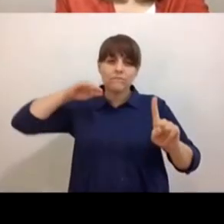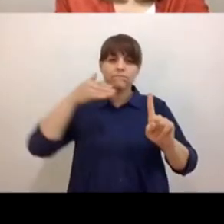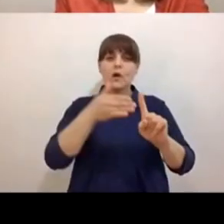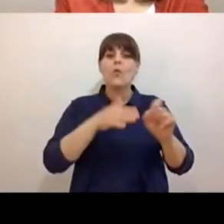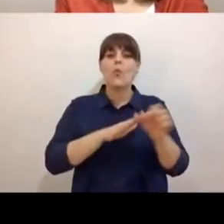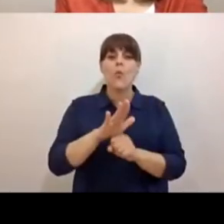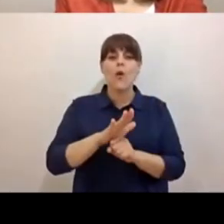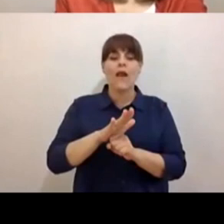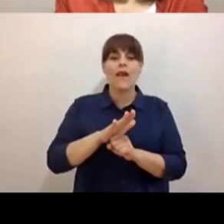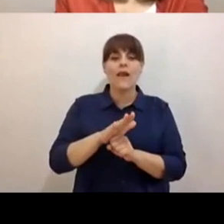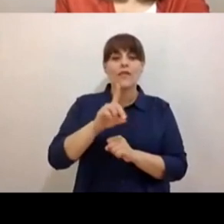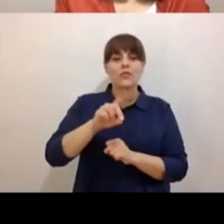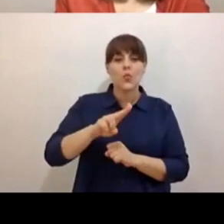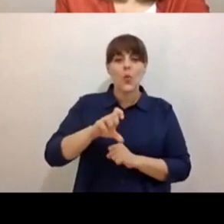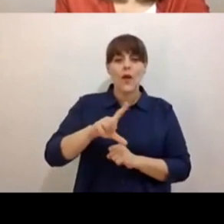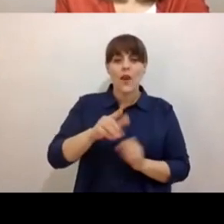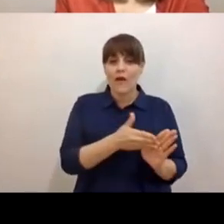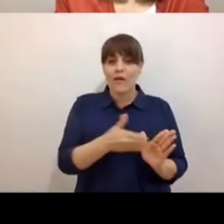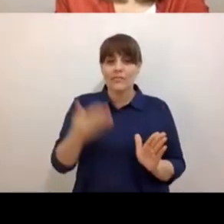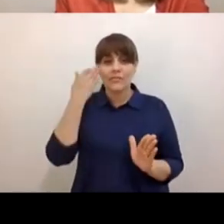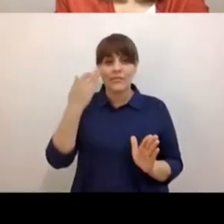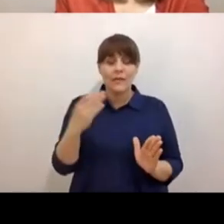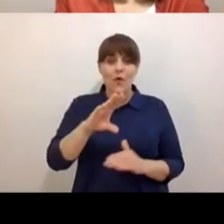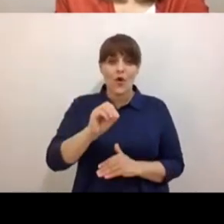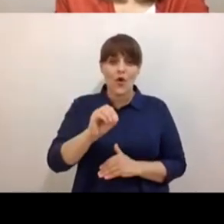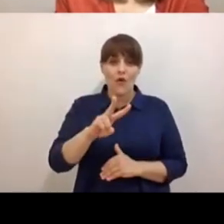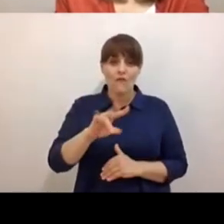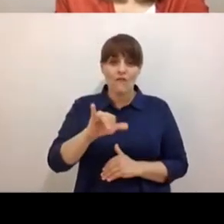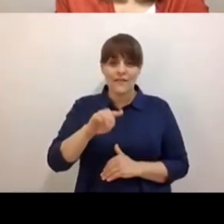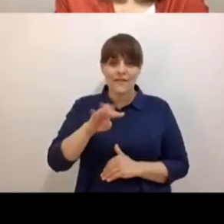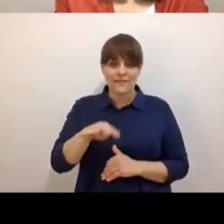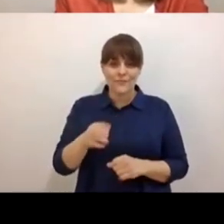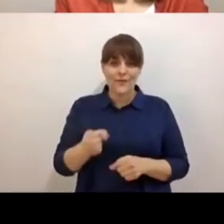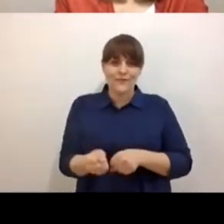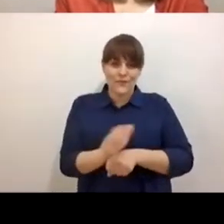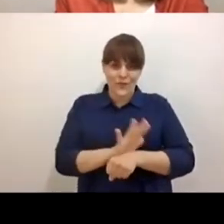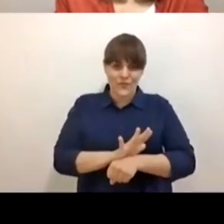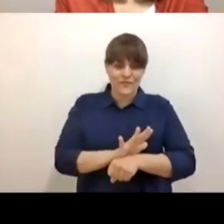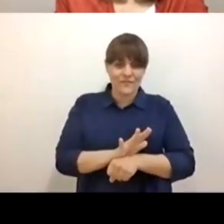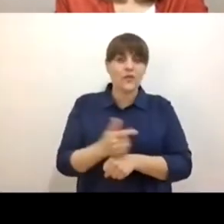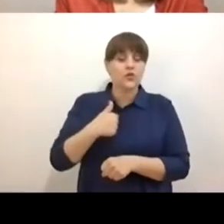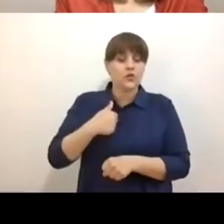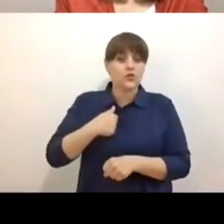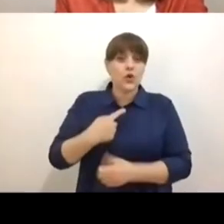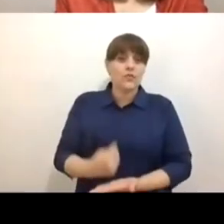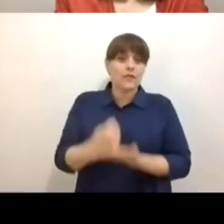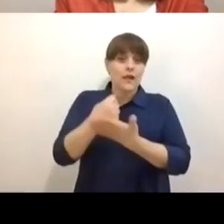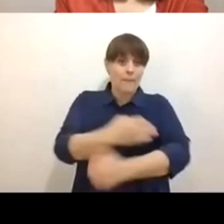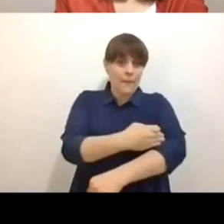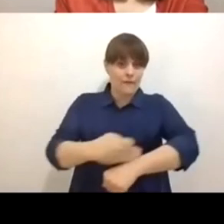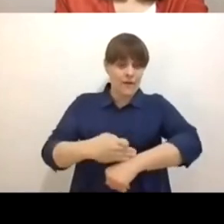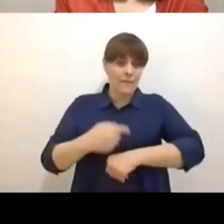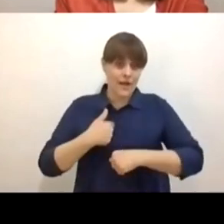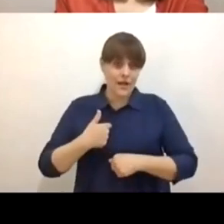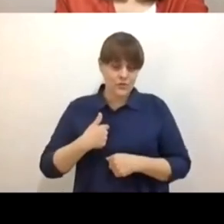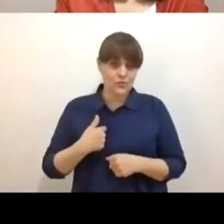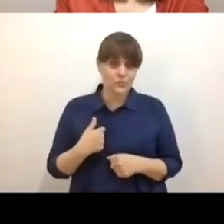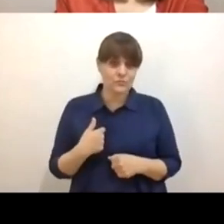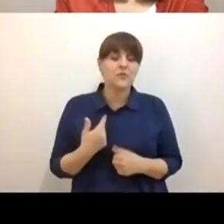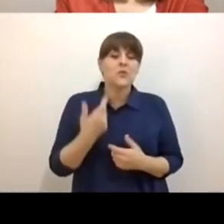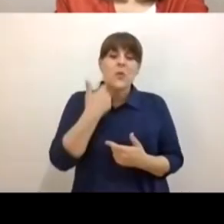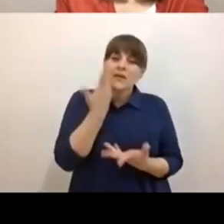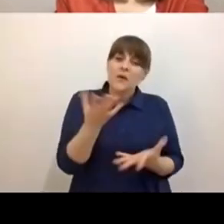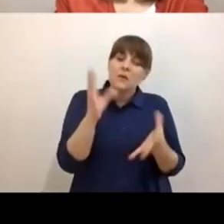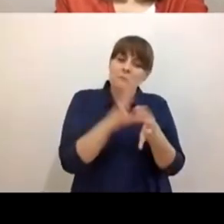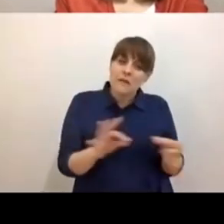COVID-19 porque yo desde mi enfoque de terapeuta familiar quiero hablar como del duelo